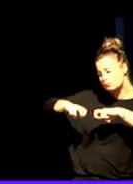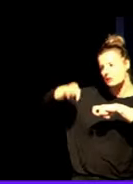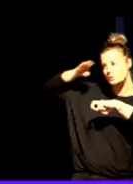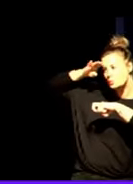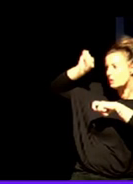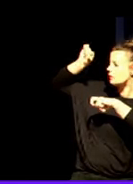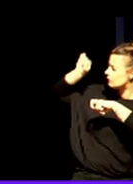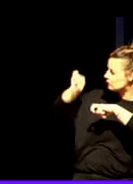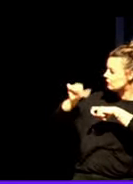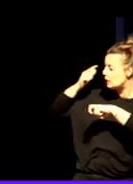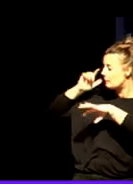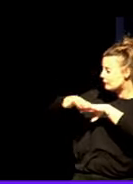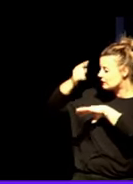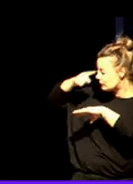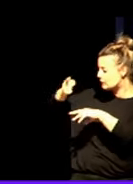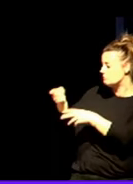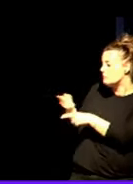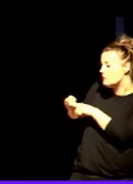comparte ese sufrimiento. Eso es clave.